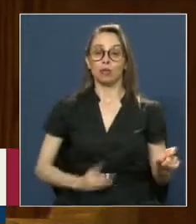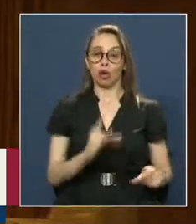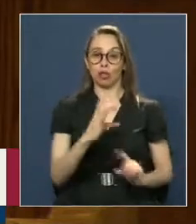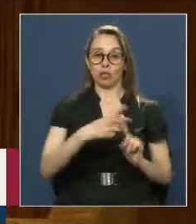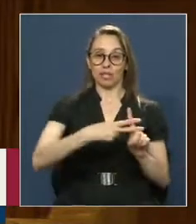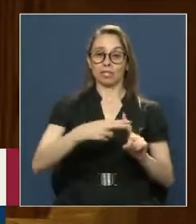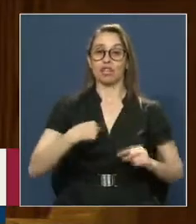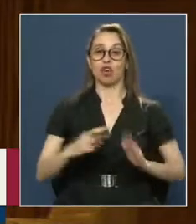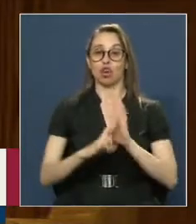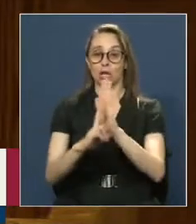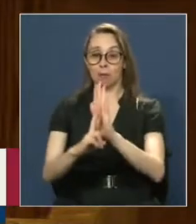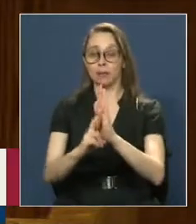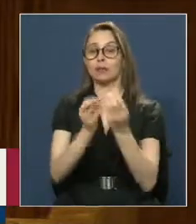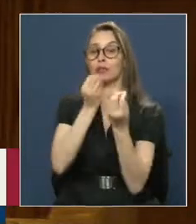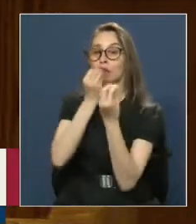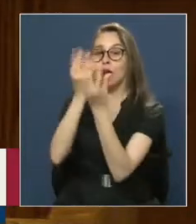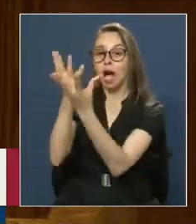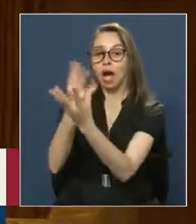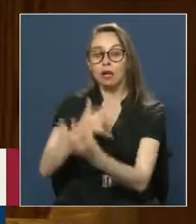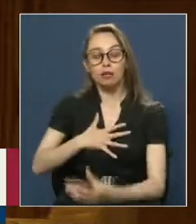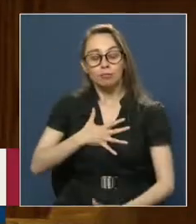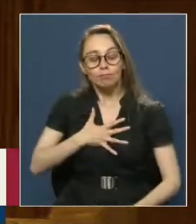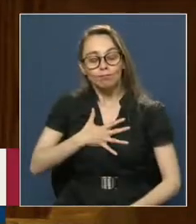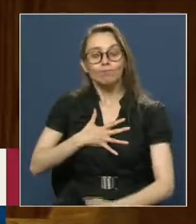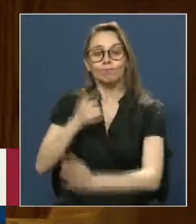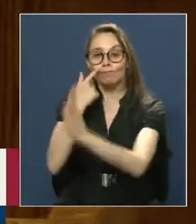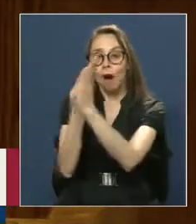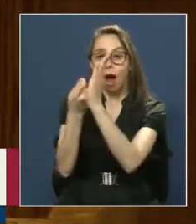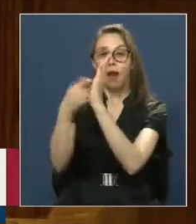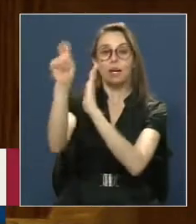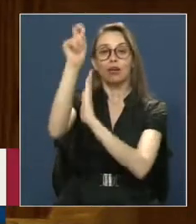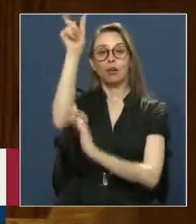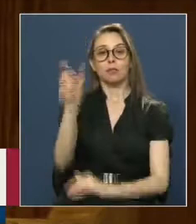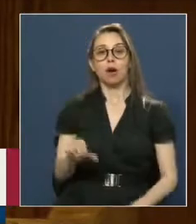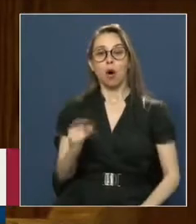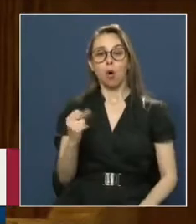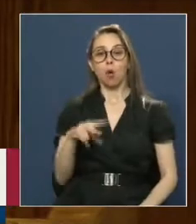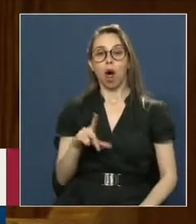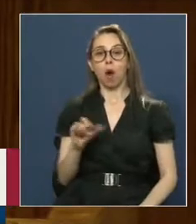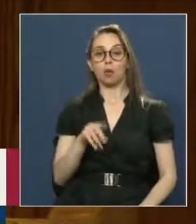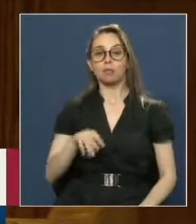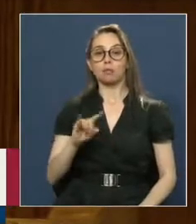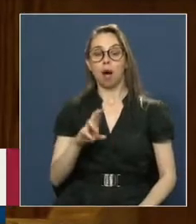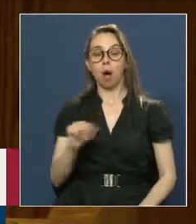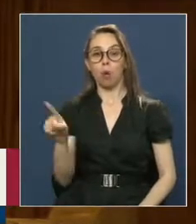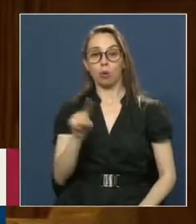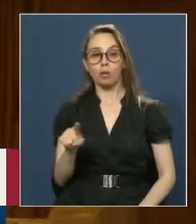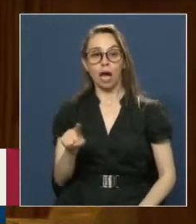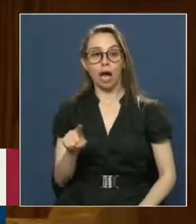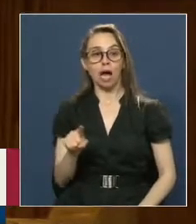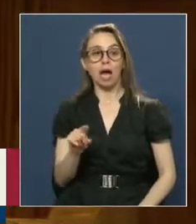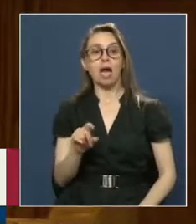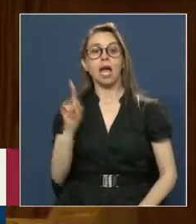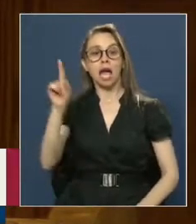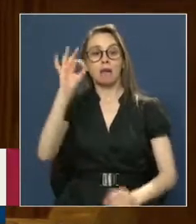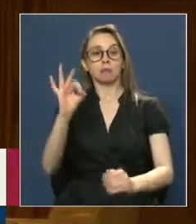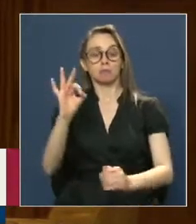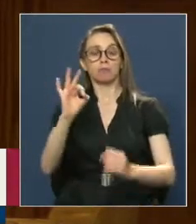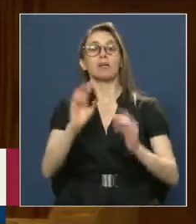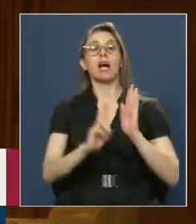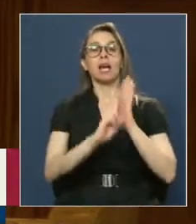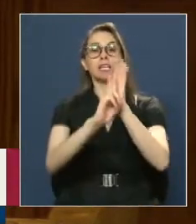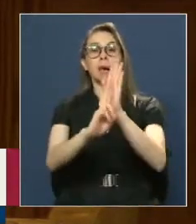Expreso Nuestro más Sentido Reconocimiento A don Juan Luis Maurá Estirpe De